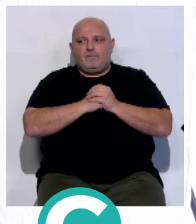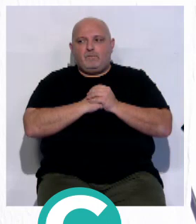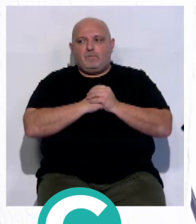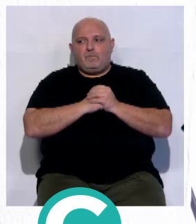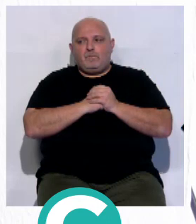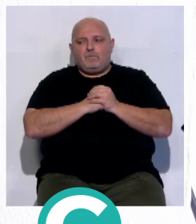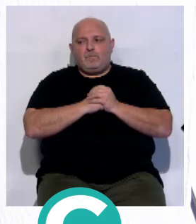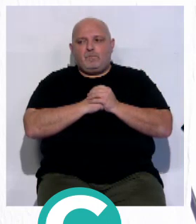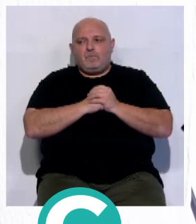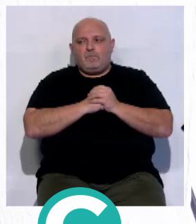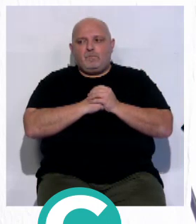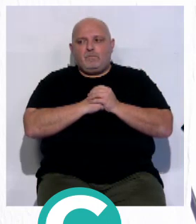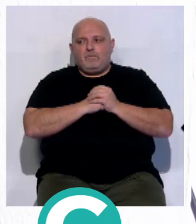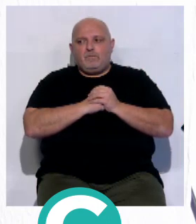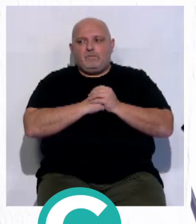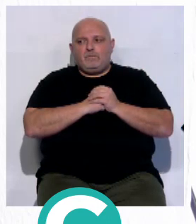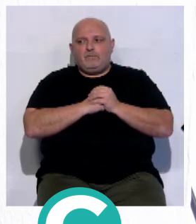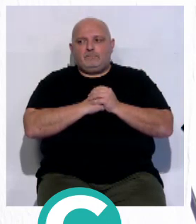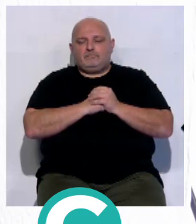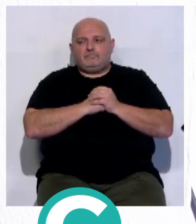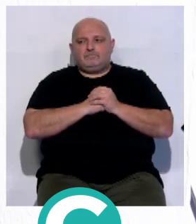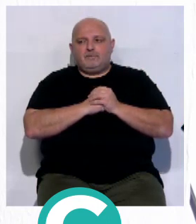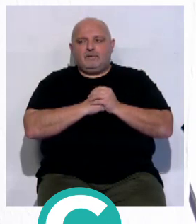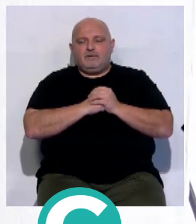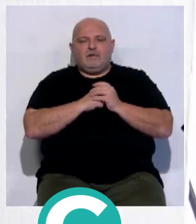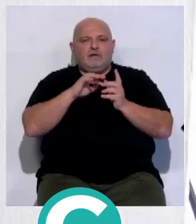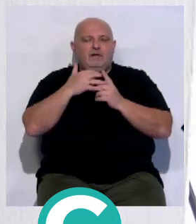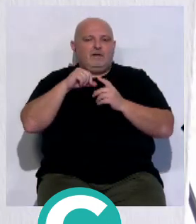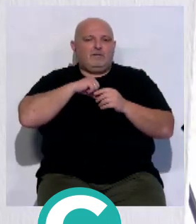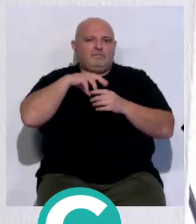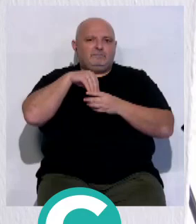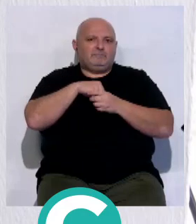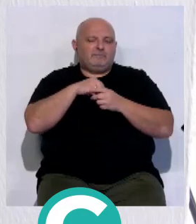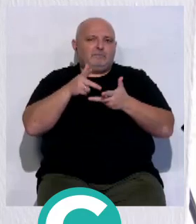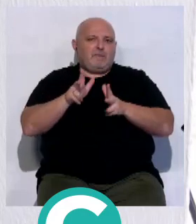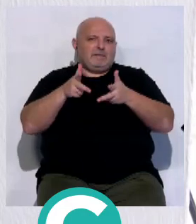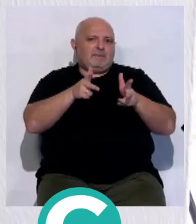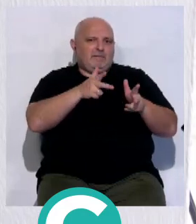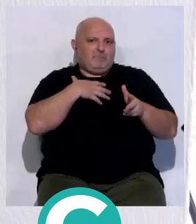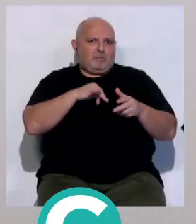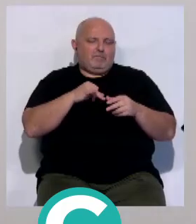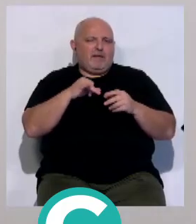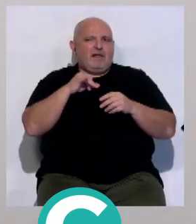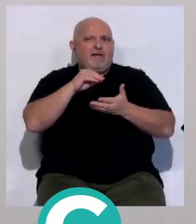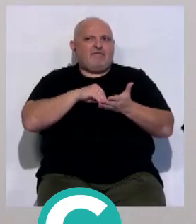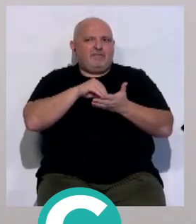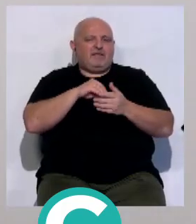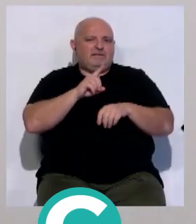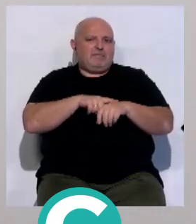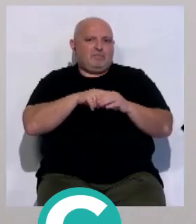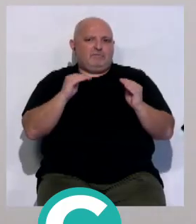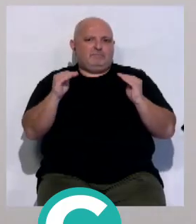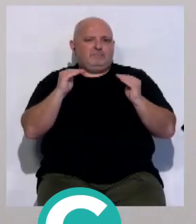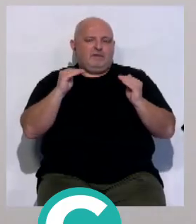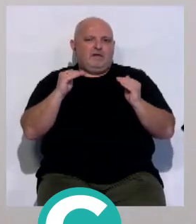clínica de la persona lo permita. La mayor parte del tiempo que están